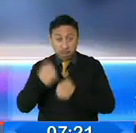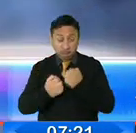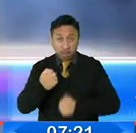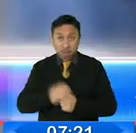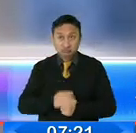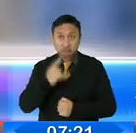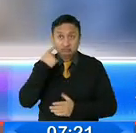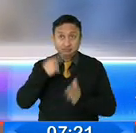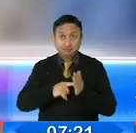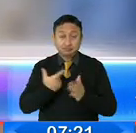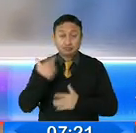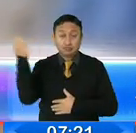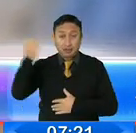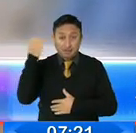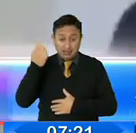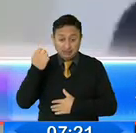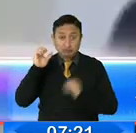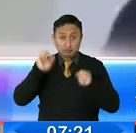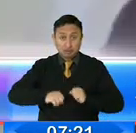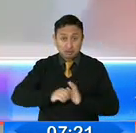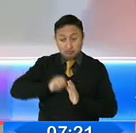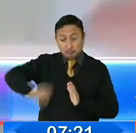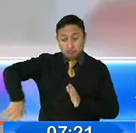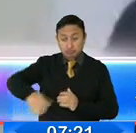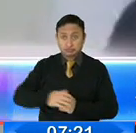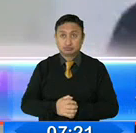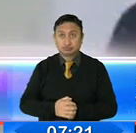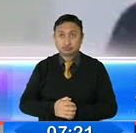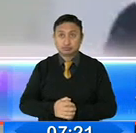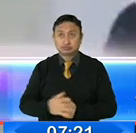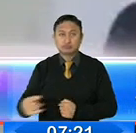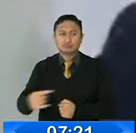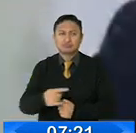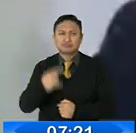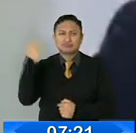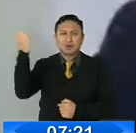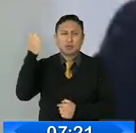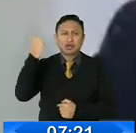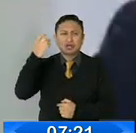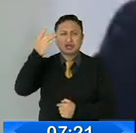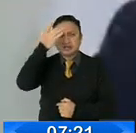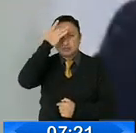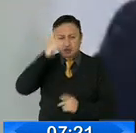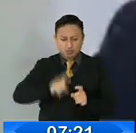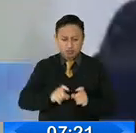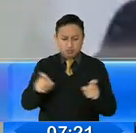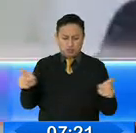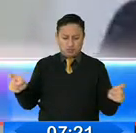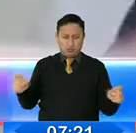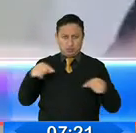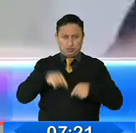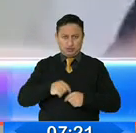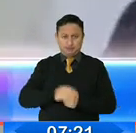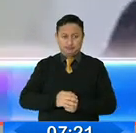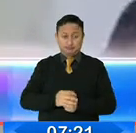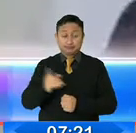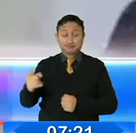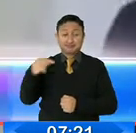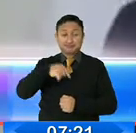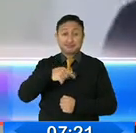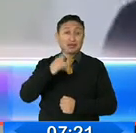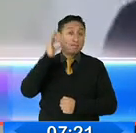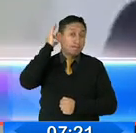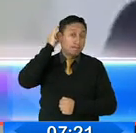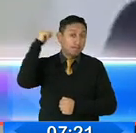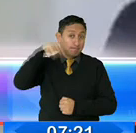ellos el aborto por emergencia obstétrica. ¿De qué habla la emergencia obstétrica? En que garantiza la atención a esa